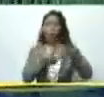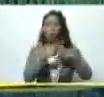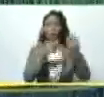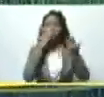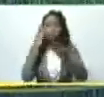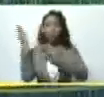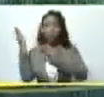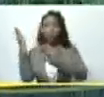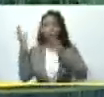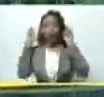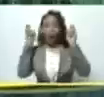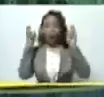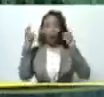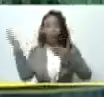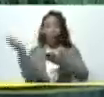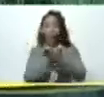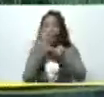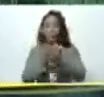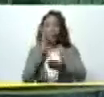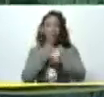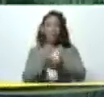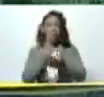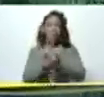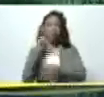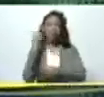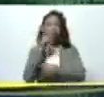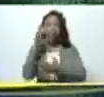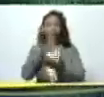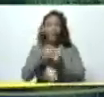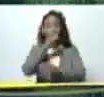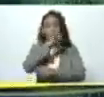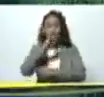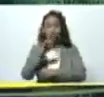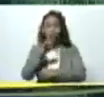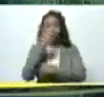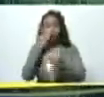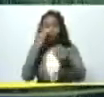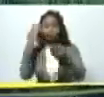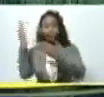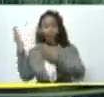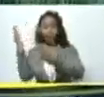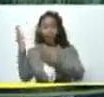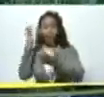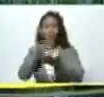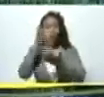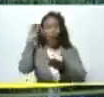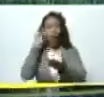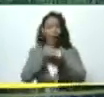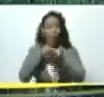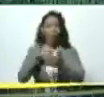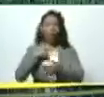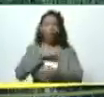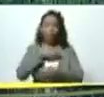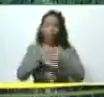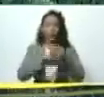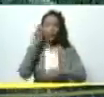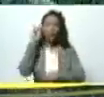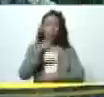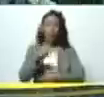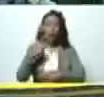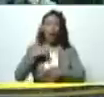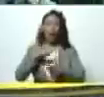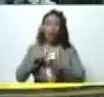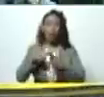vemos en el caso del plátano que siempre pensábamos que era el estado zulia fíjese que en el estado aragua lo estamos haciendo entonces estamos